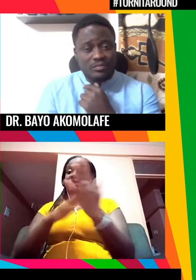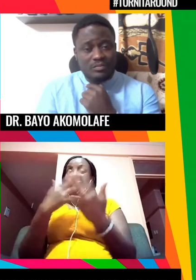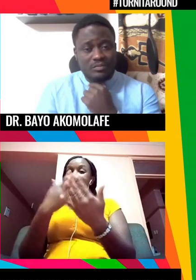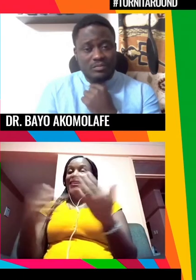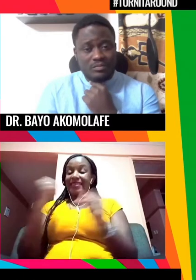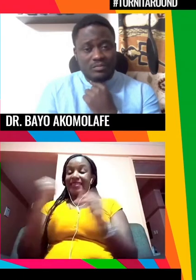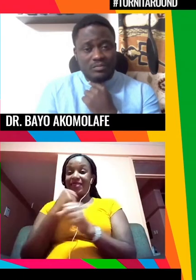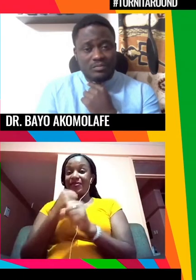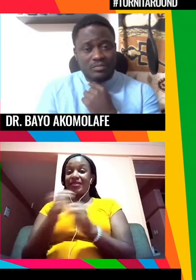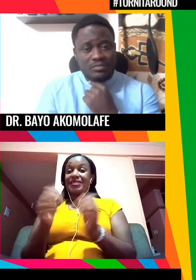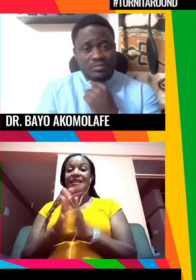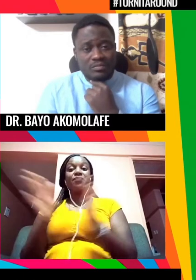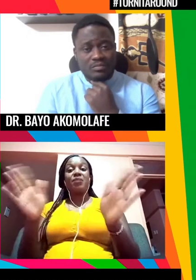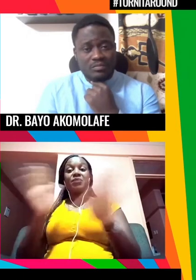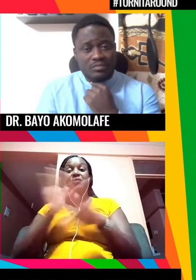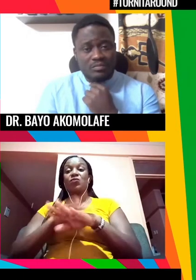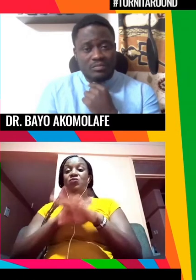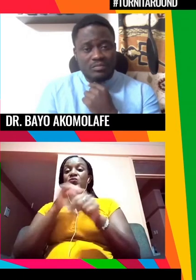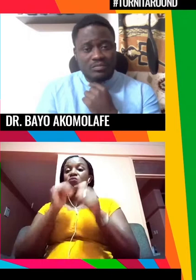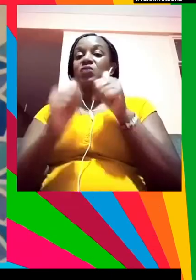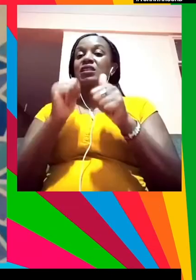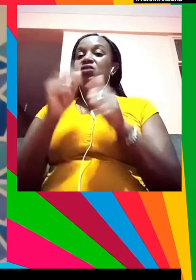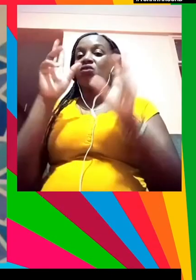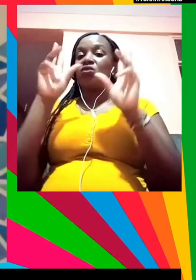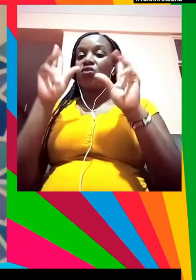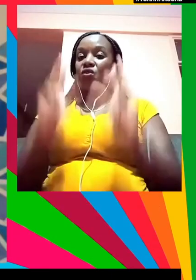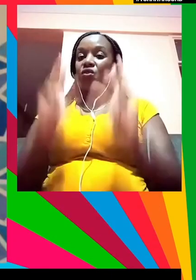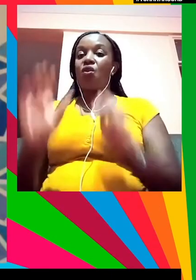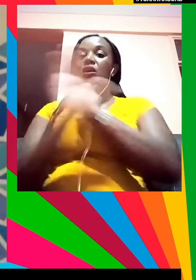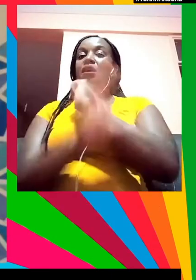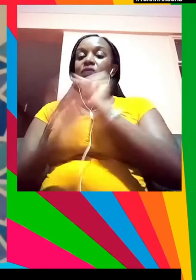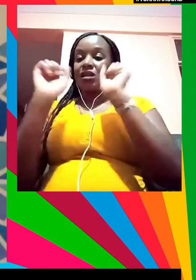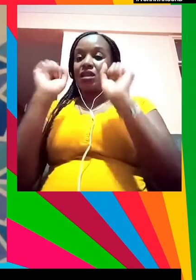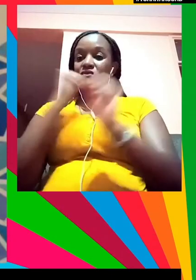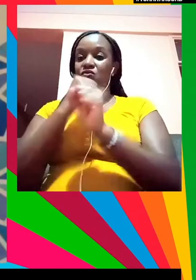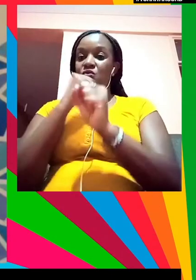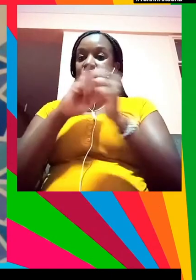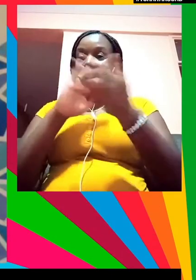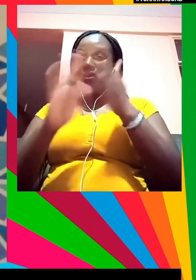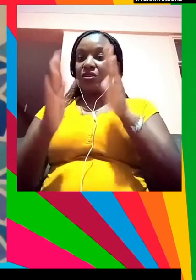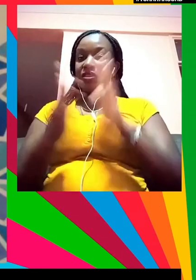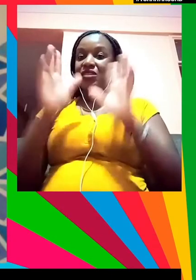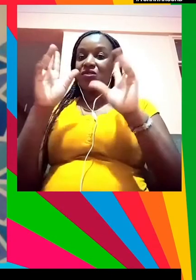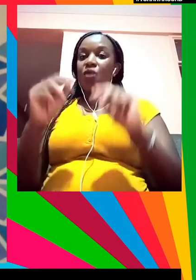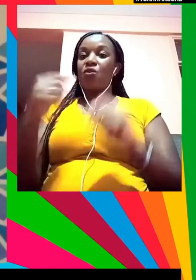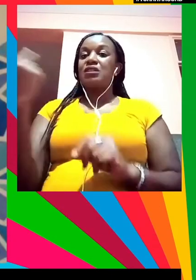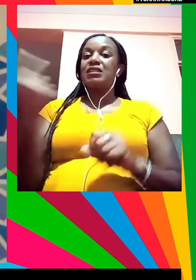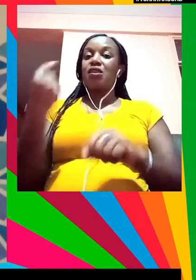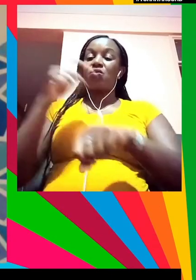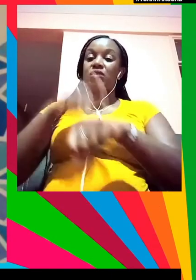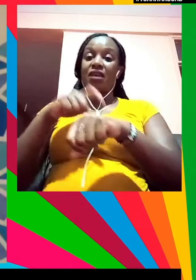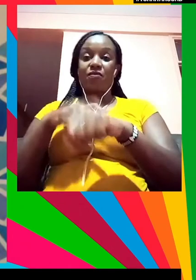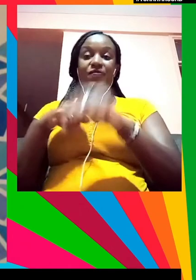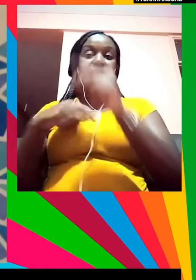es un buen bien público que todo país necesita. No hay ningún momento en la historia de la humanidad